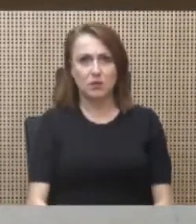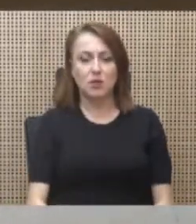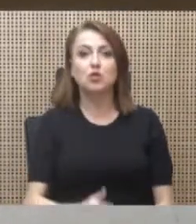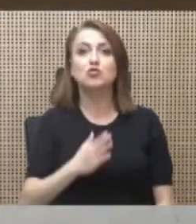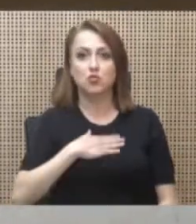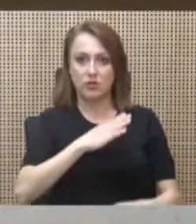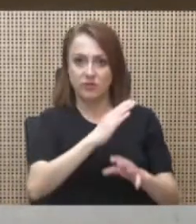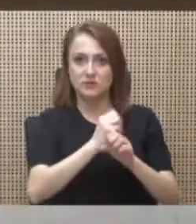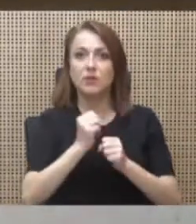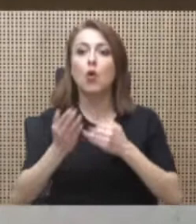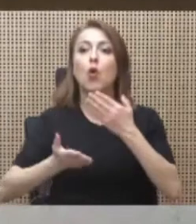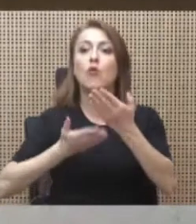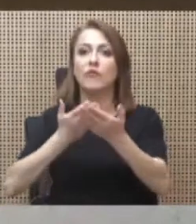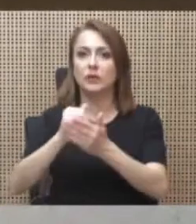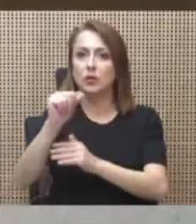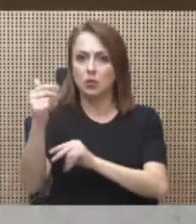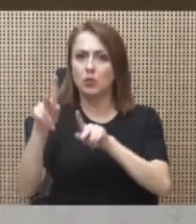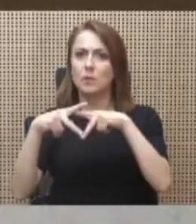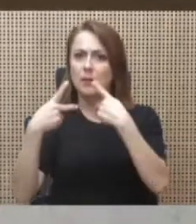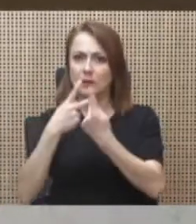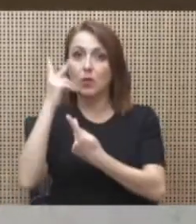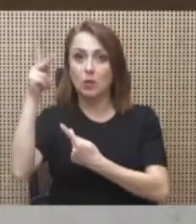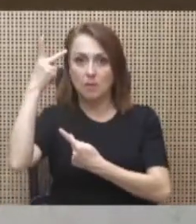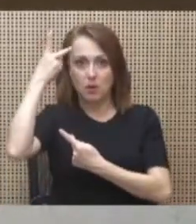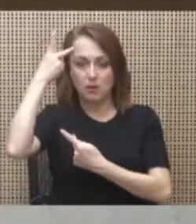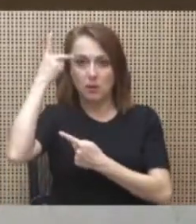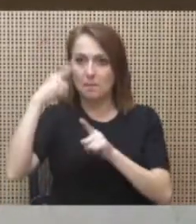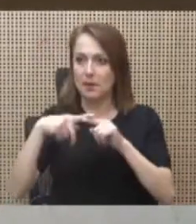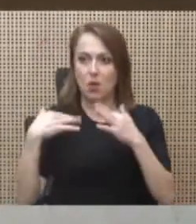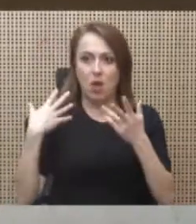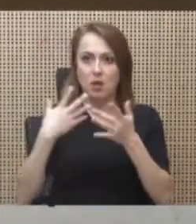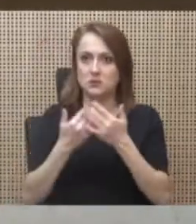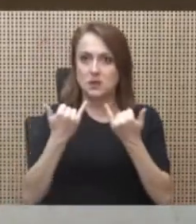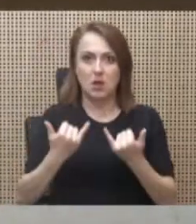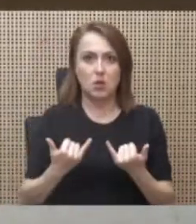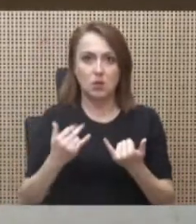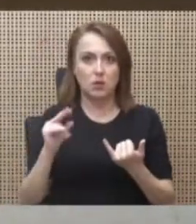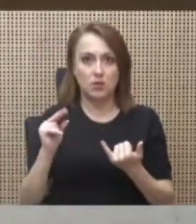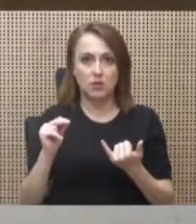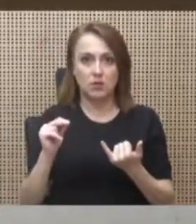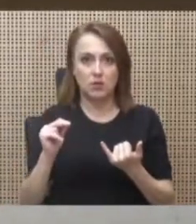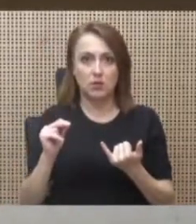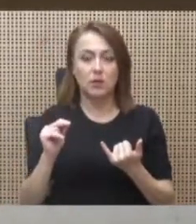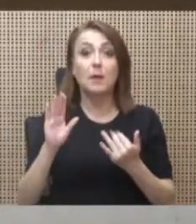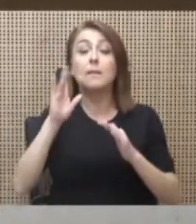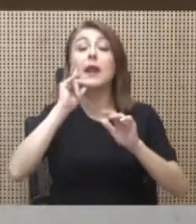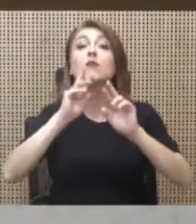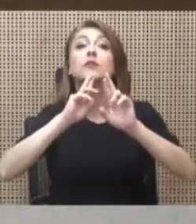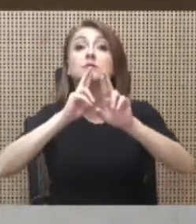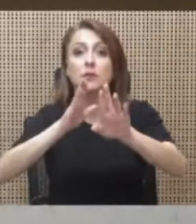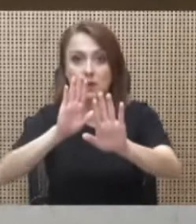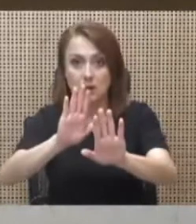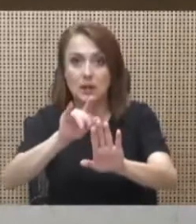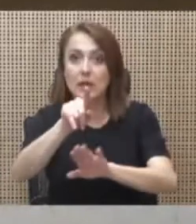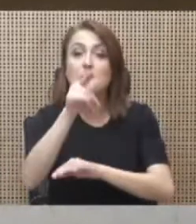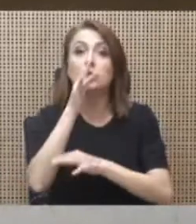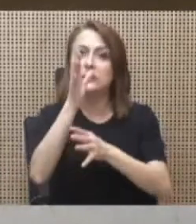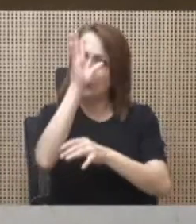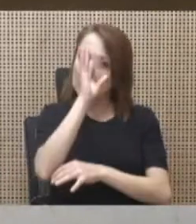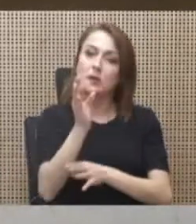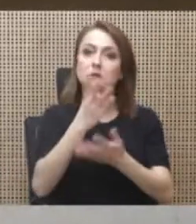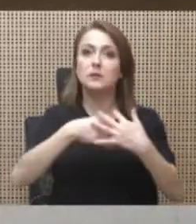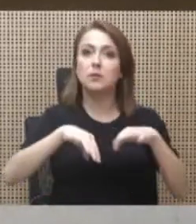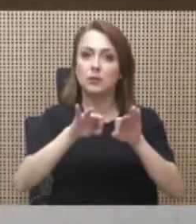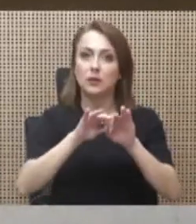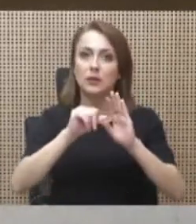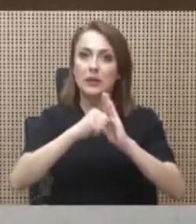he recibido ofertas de otros partidos políticos para hacerlo, y al día de hoy no lo he sido. Pero para contestarle tal vez acerca, porque creo que es importante